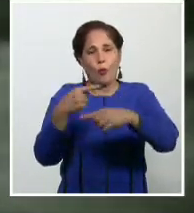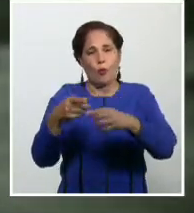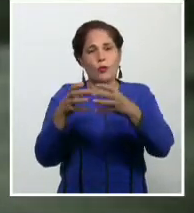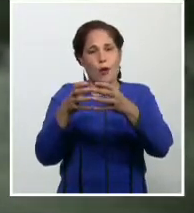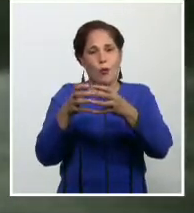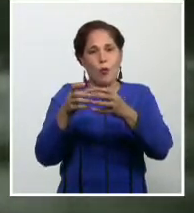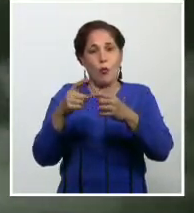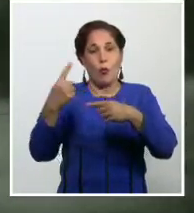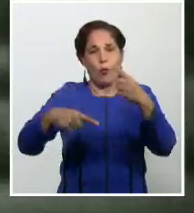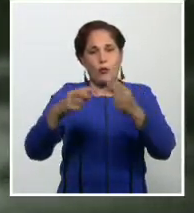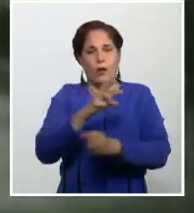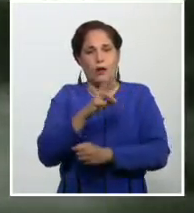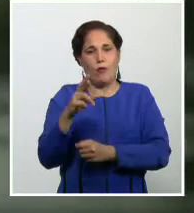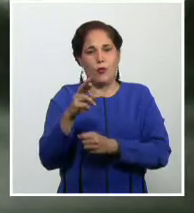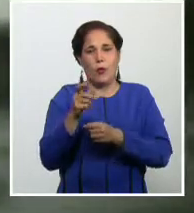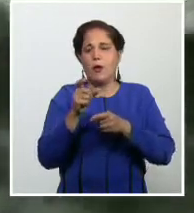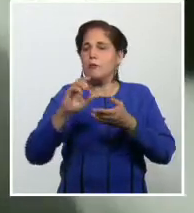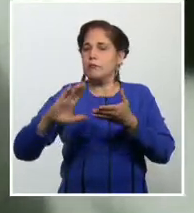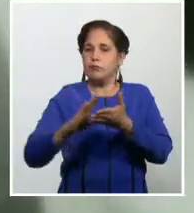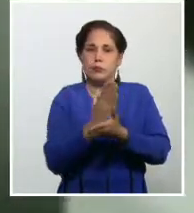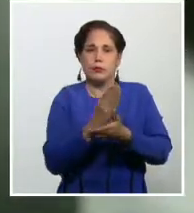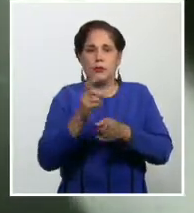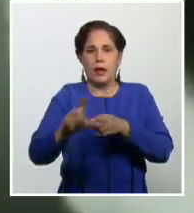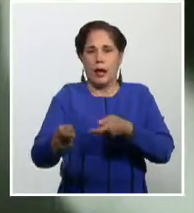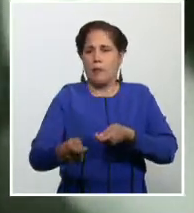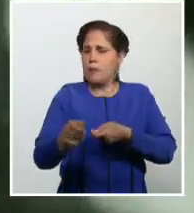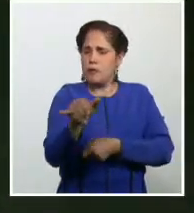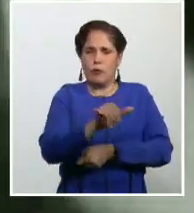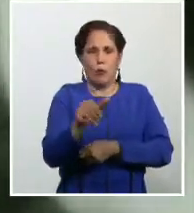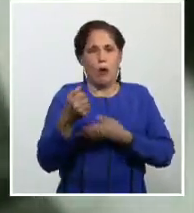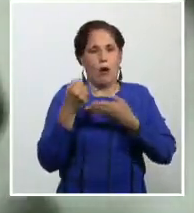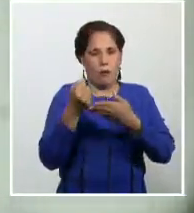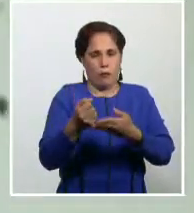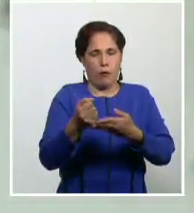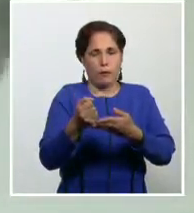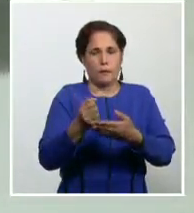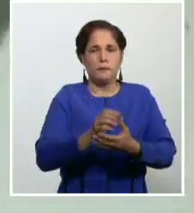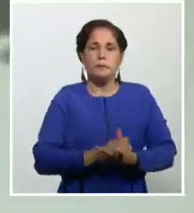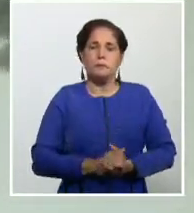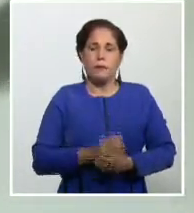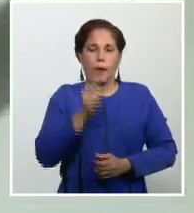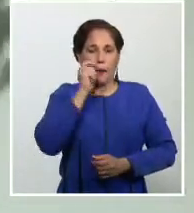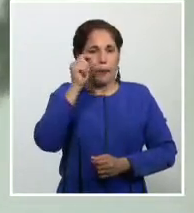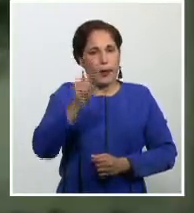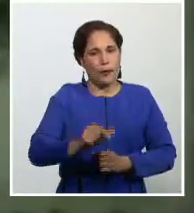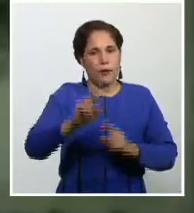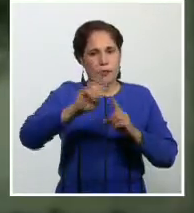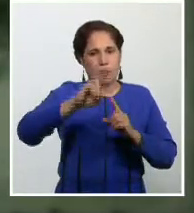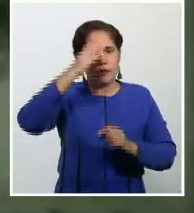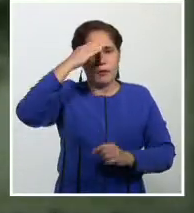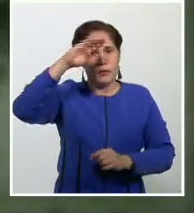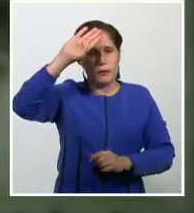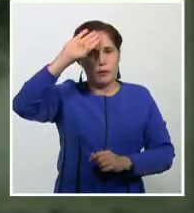Revolucionaria y el campesinado. Adán Morel, Sistema Informativo de la Televisión Cubana.